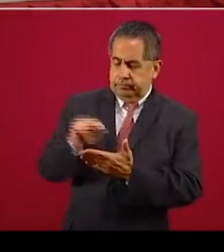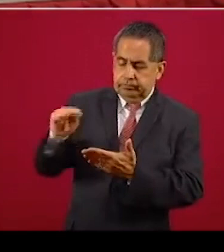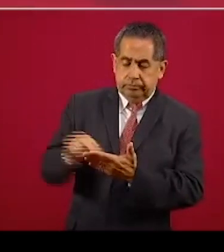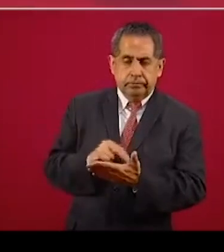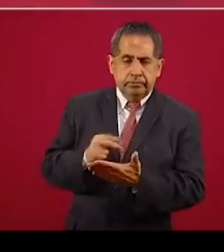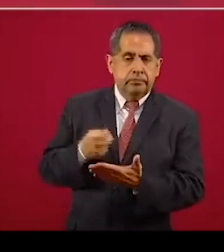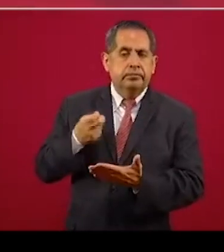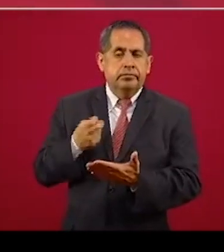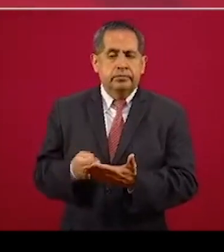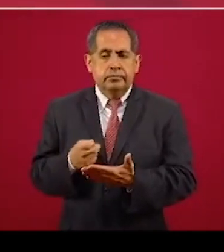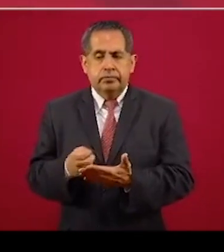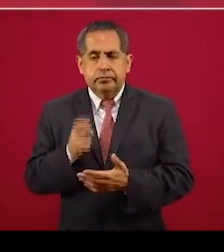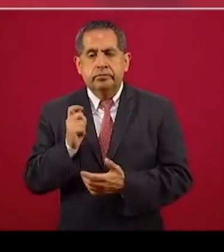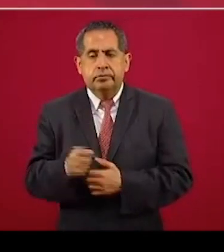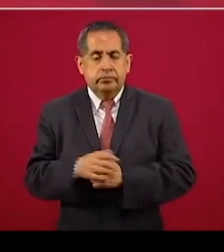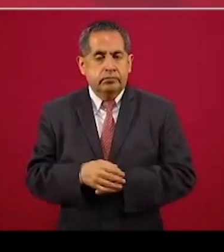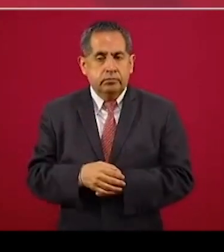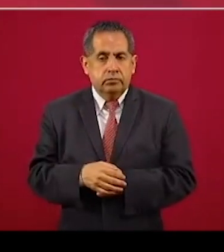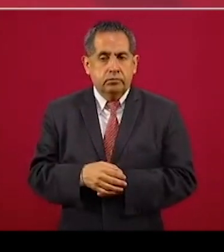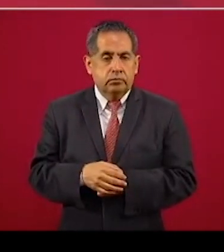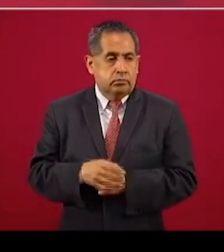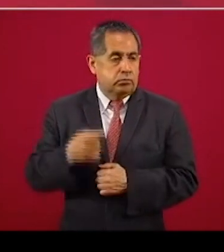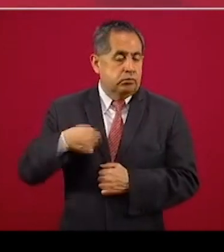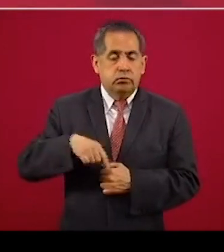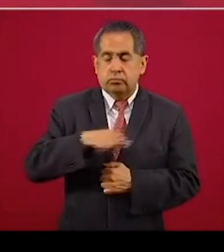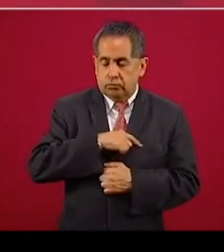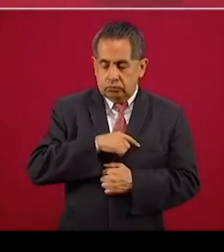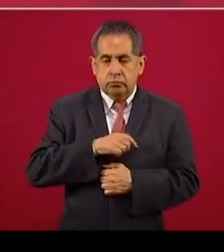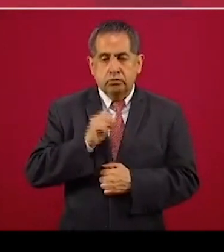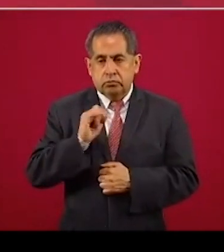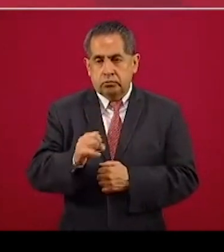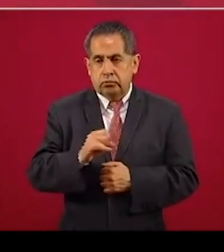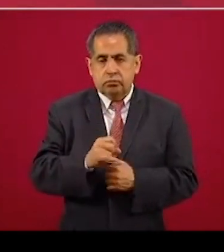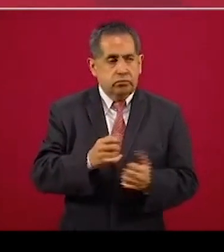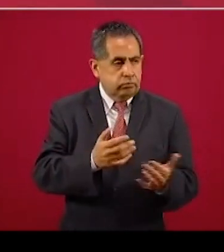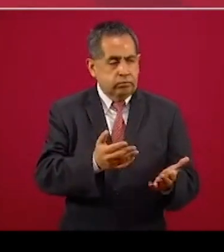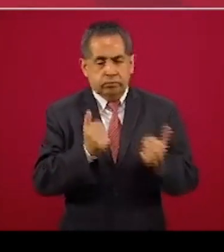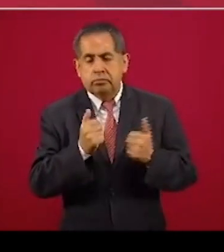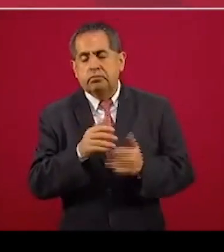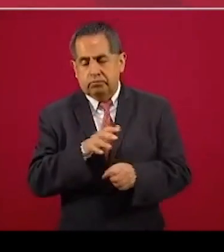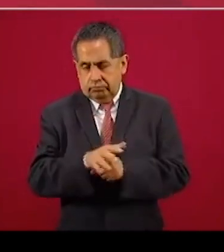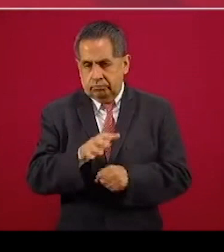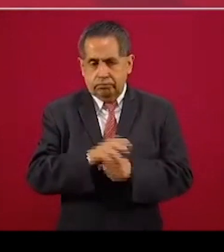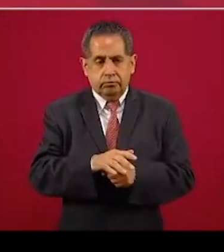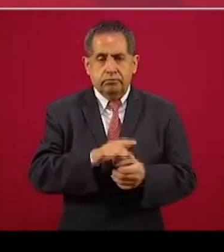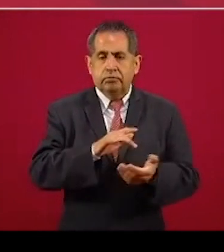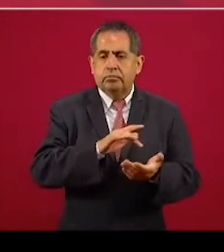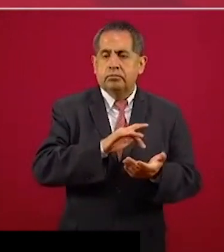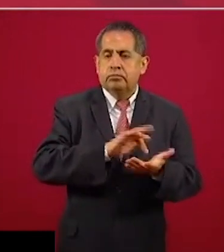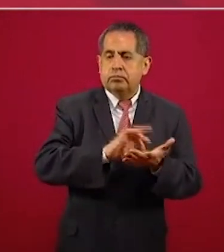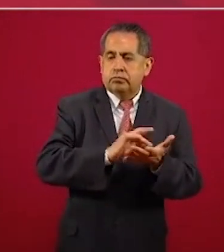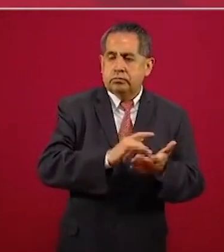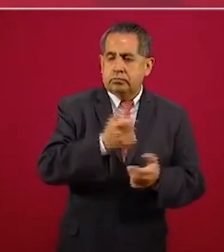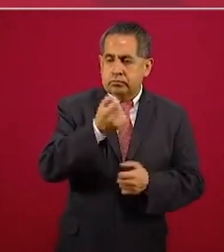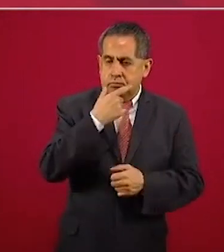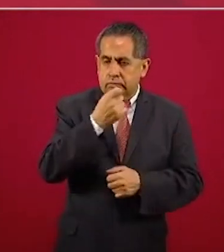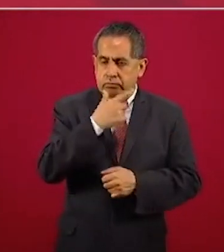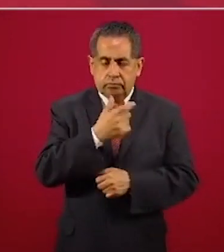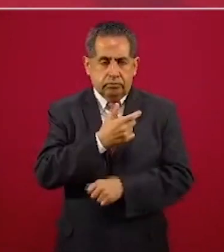vamos a obtener todas las medicinas en